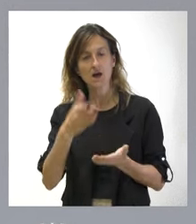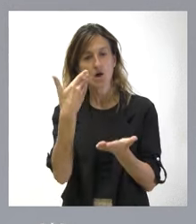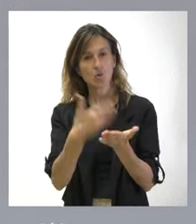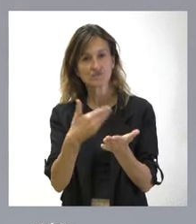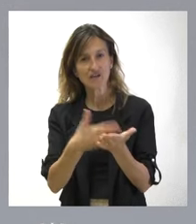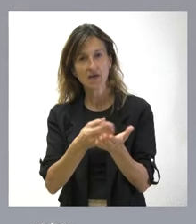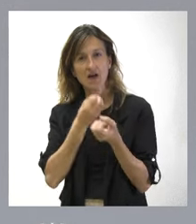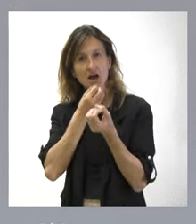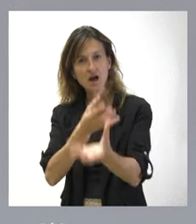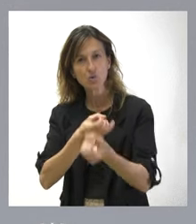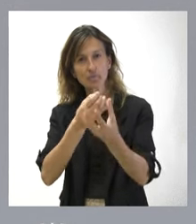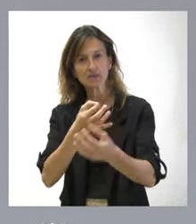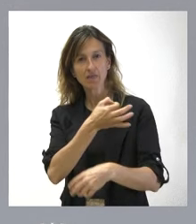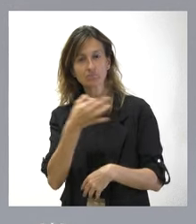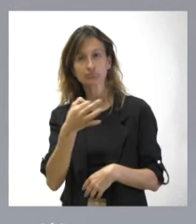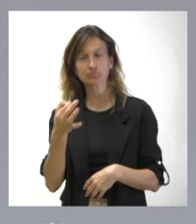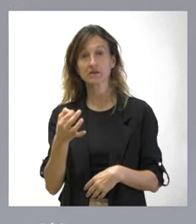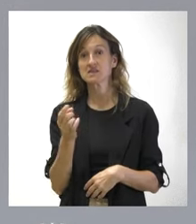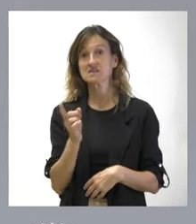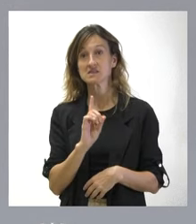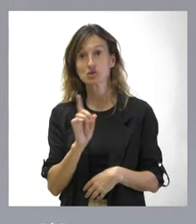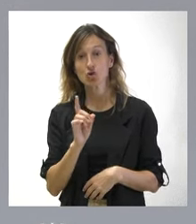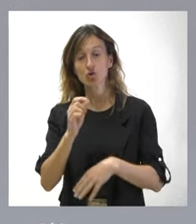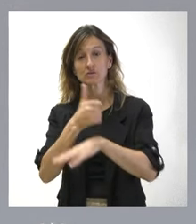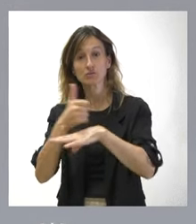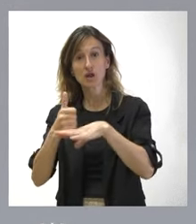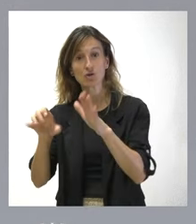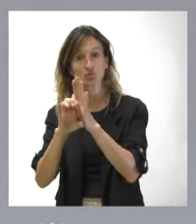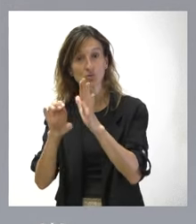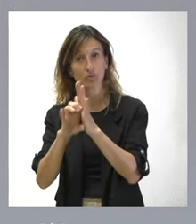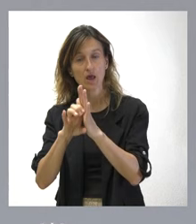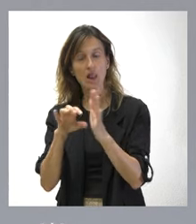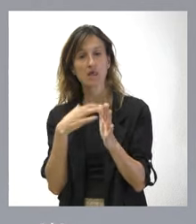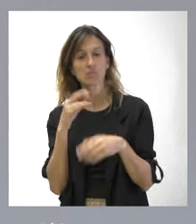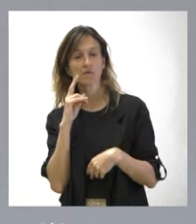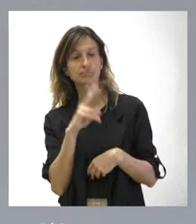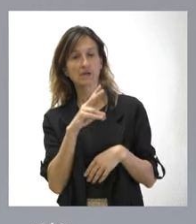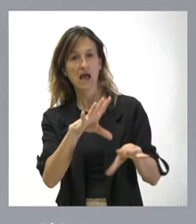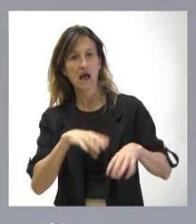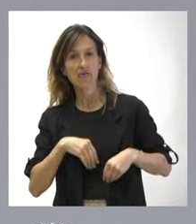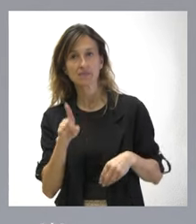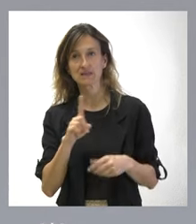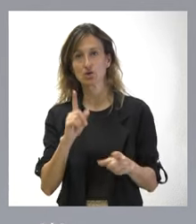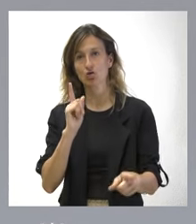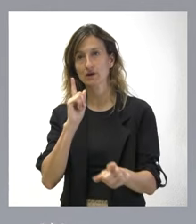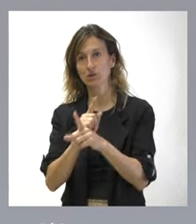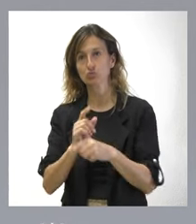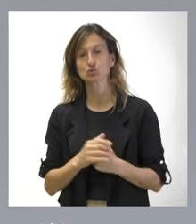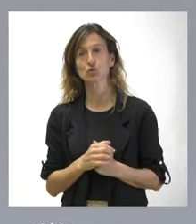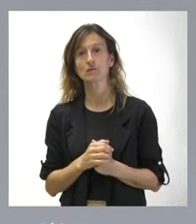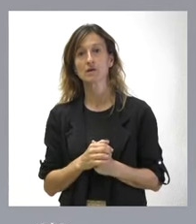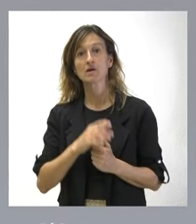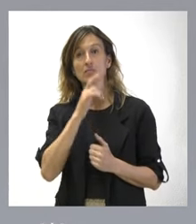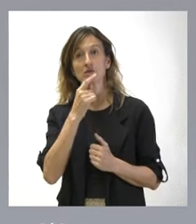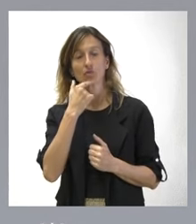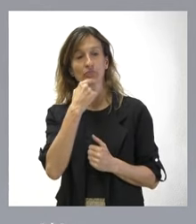argumentada porque, si no, se corre el riesgo de que el Tribunal Constitucional pueda no admitir el recurso. De ahí que se felicite